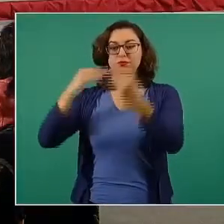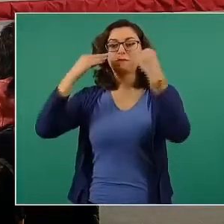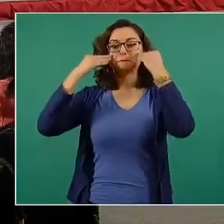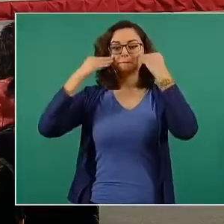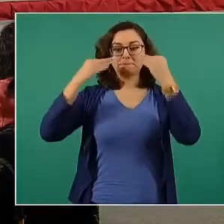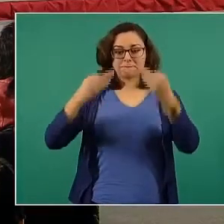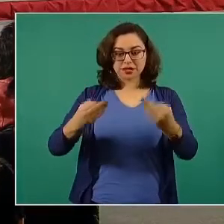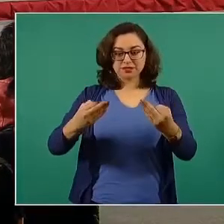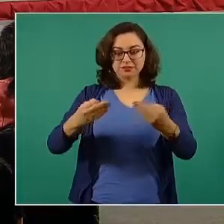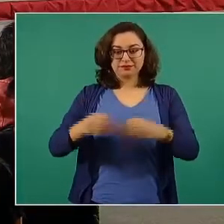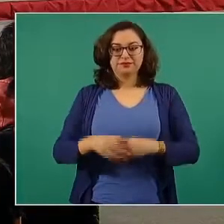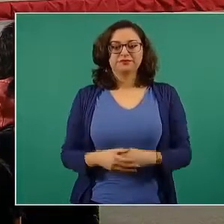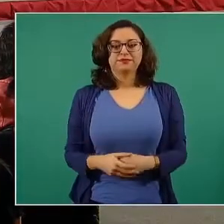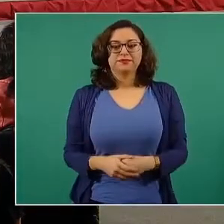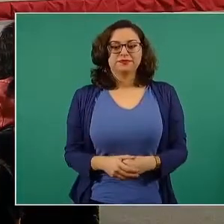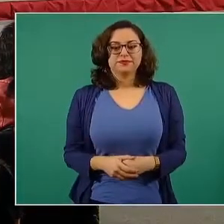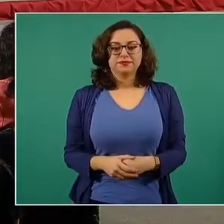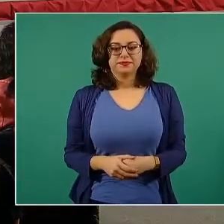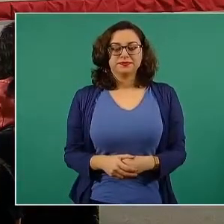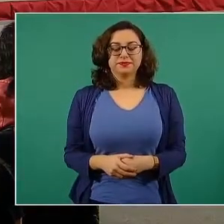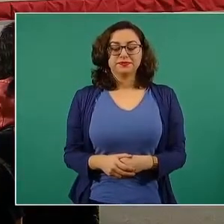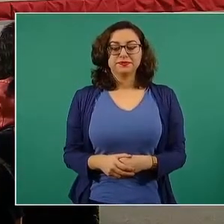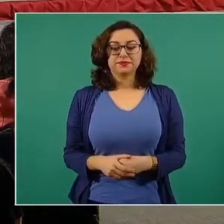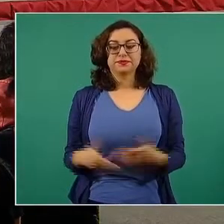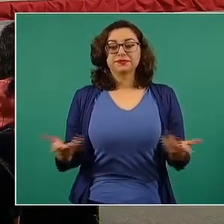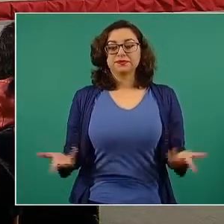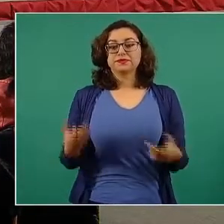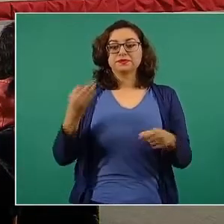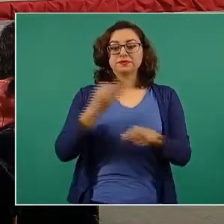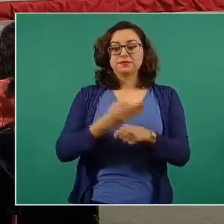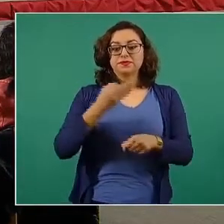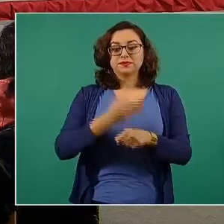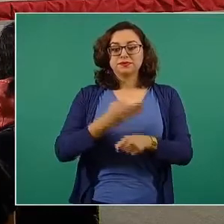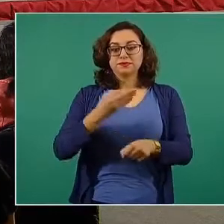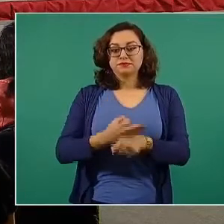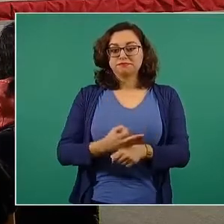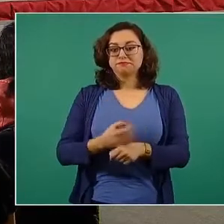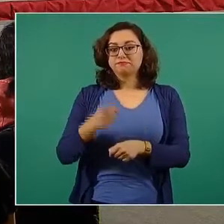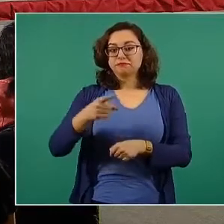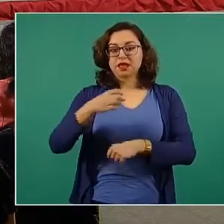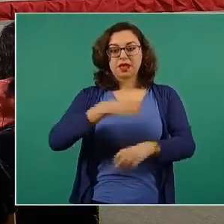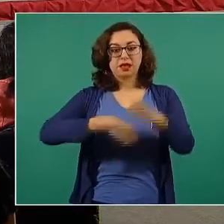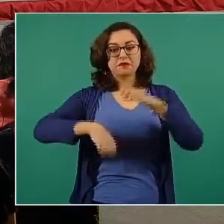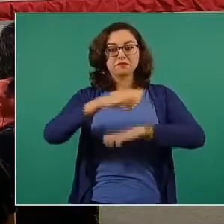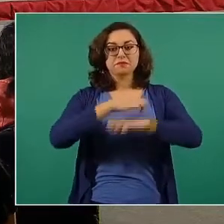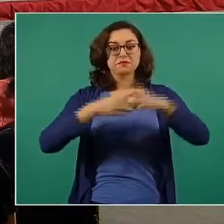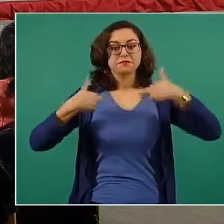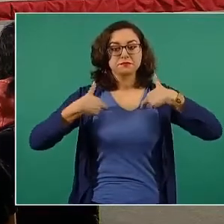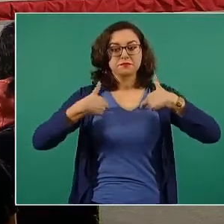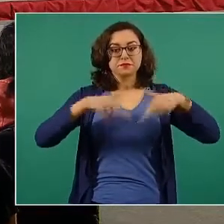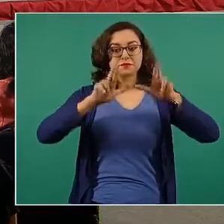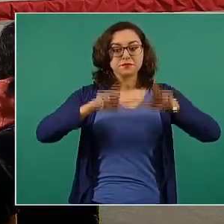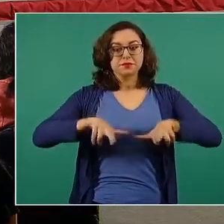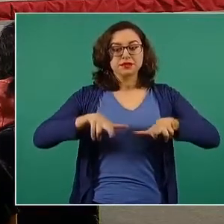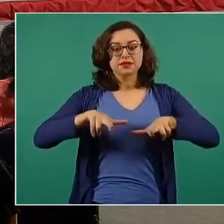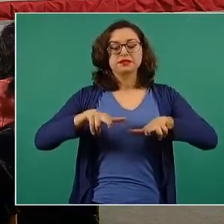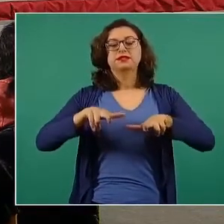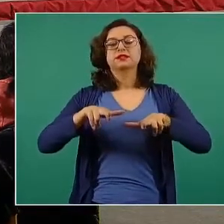los representantes de las empresas como